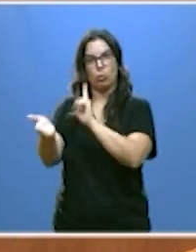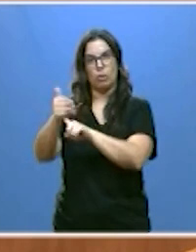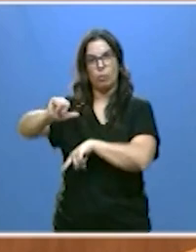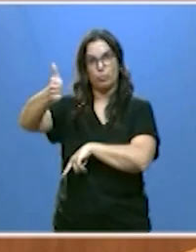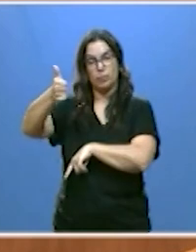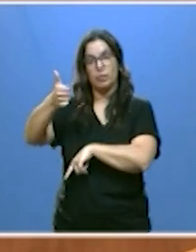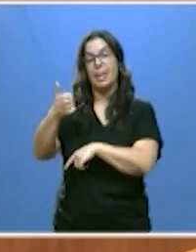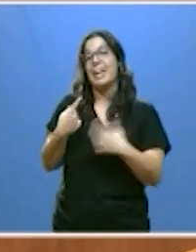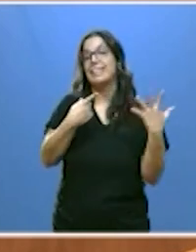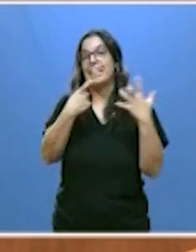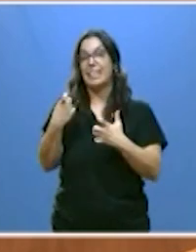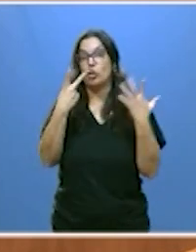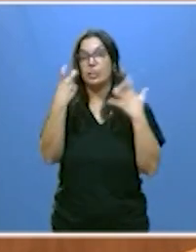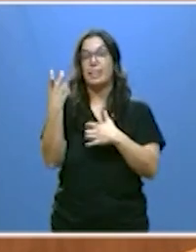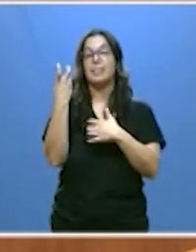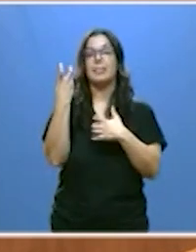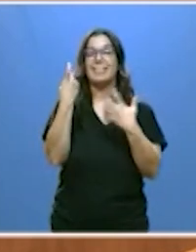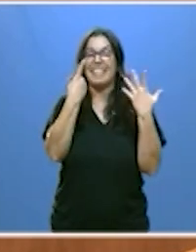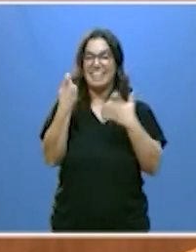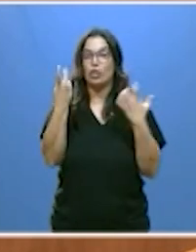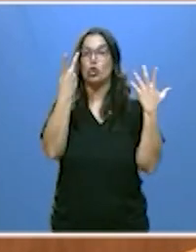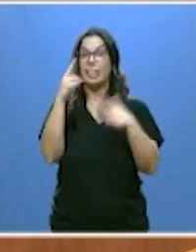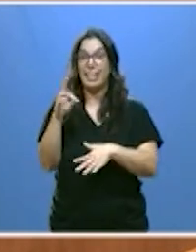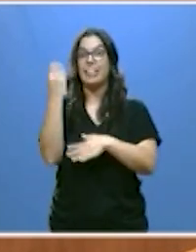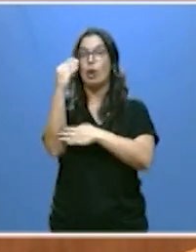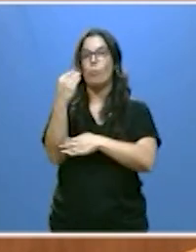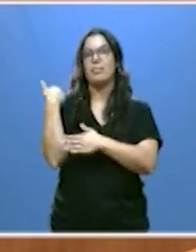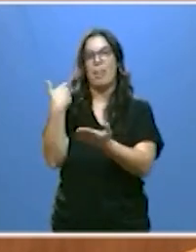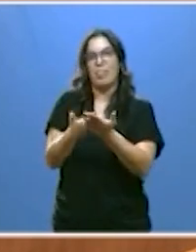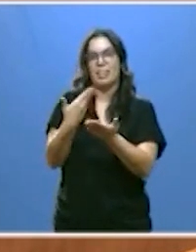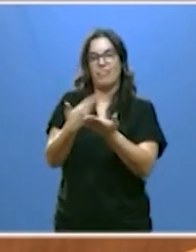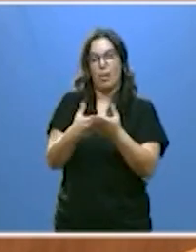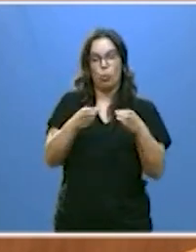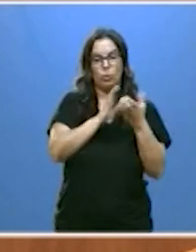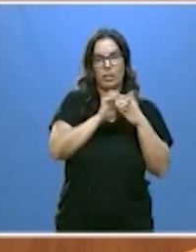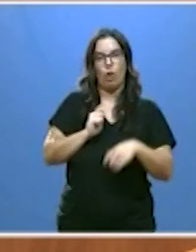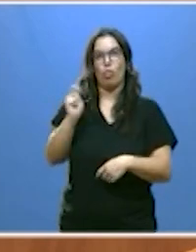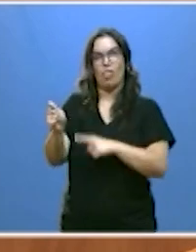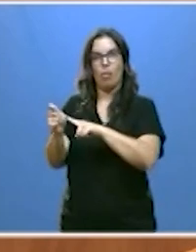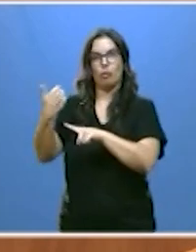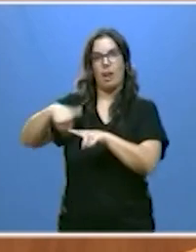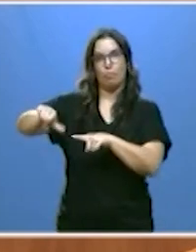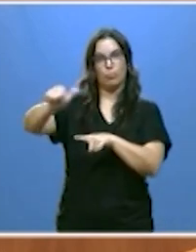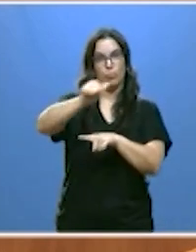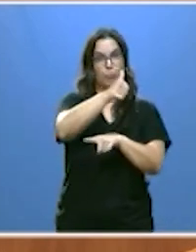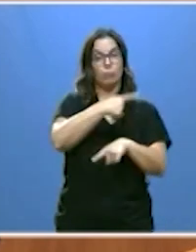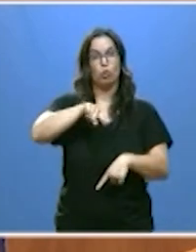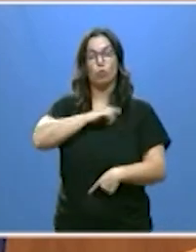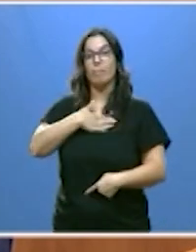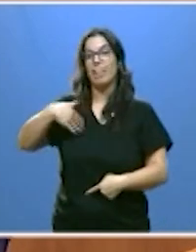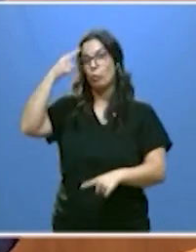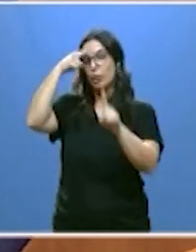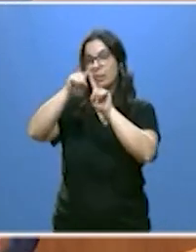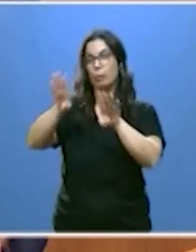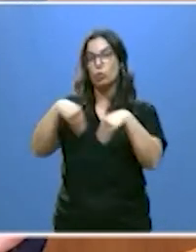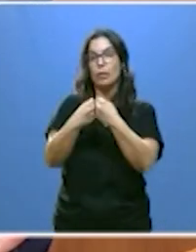670 jóvenes tienen ya el certificado de la junta para ello y esperamos llegar a los 4.000